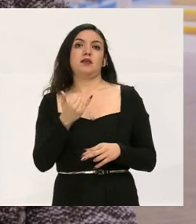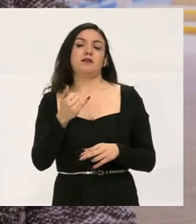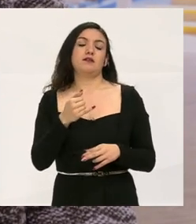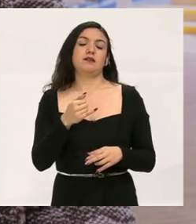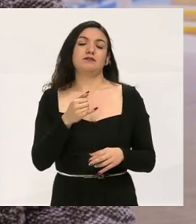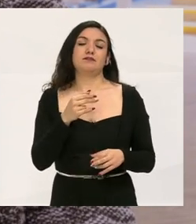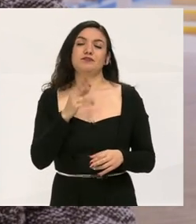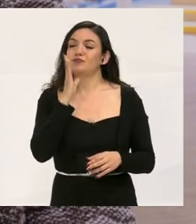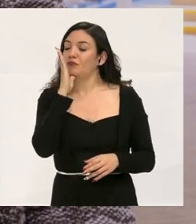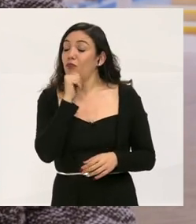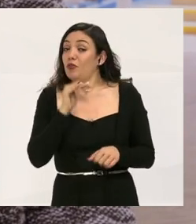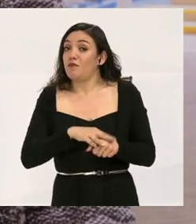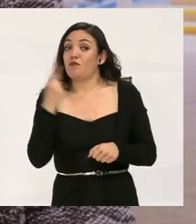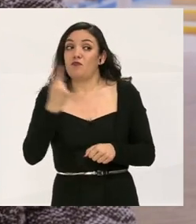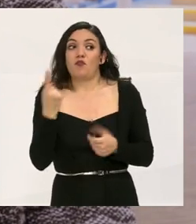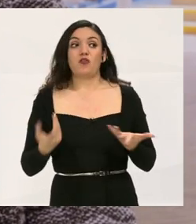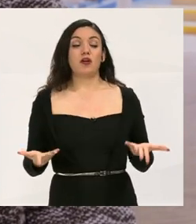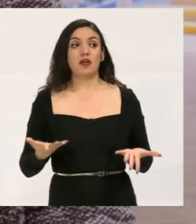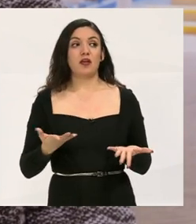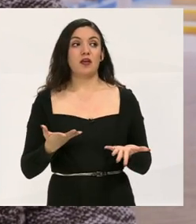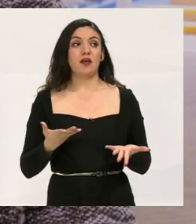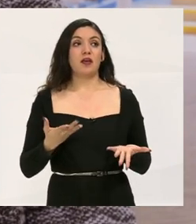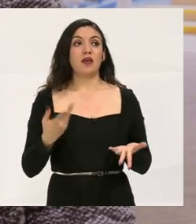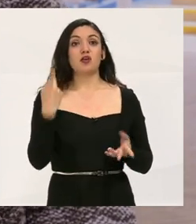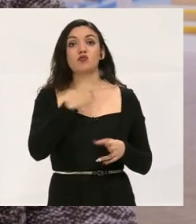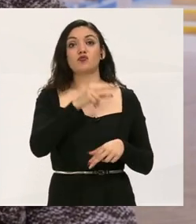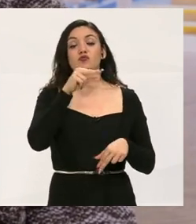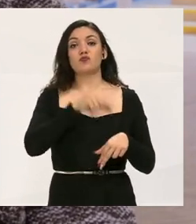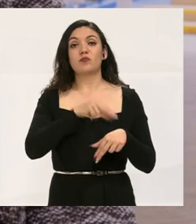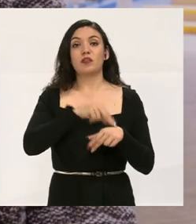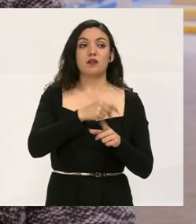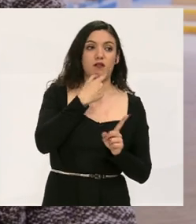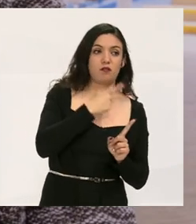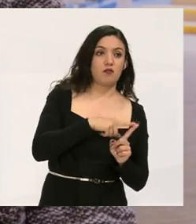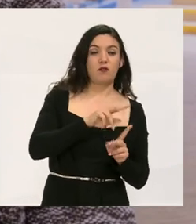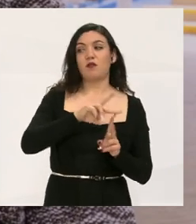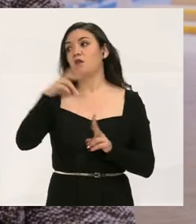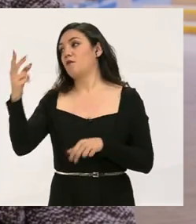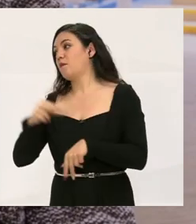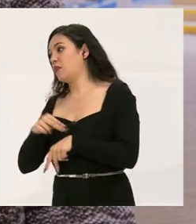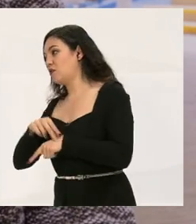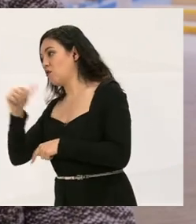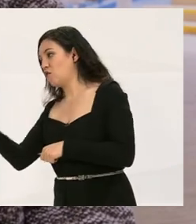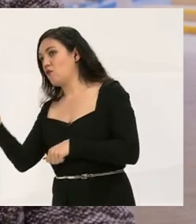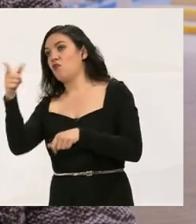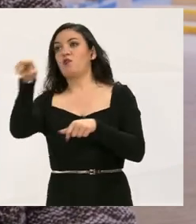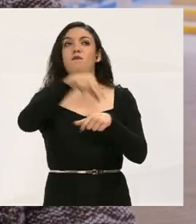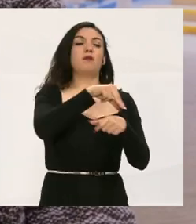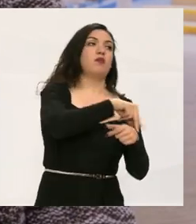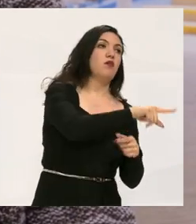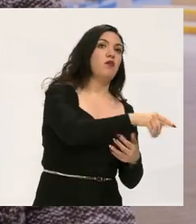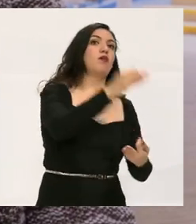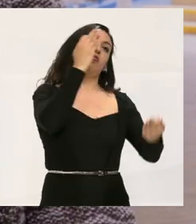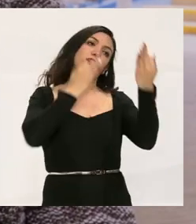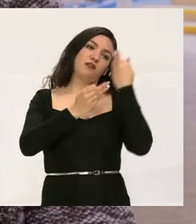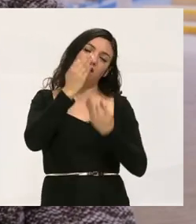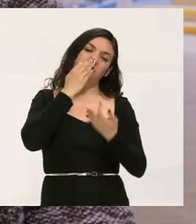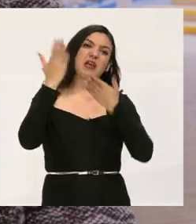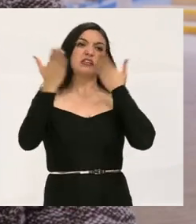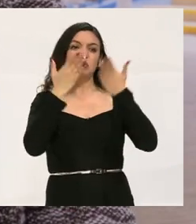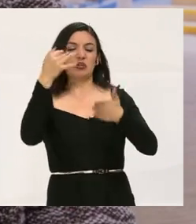pues no se puede, ¿por qué? Porque pues son médicos de uno, médico de otro, médico,